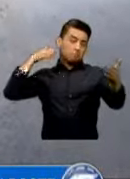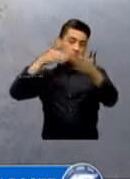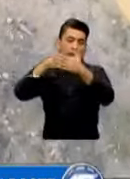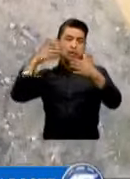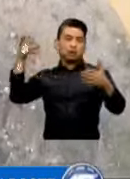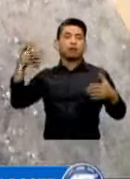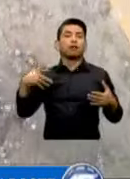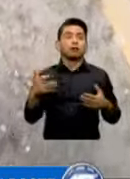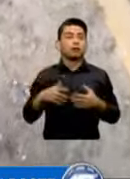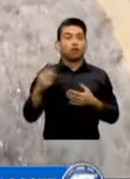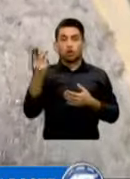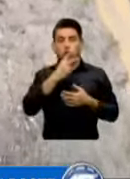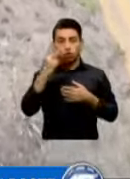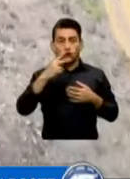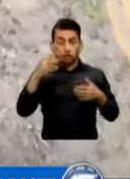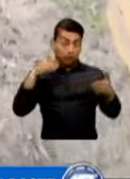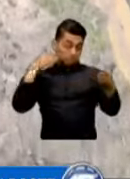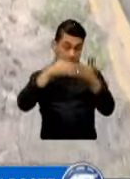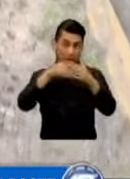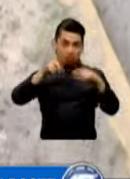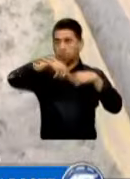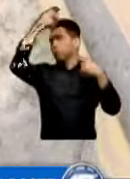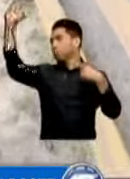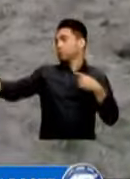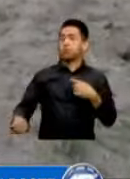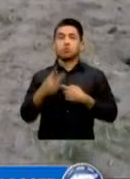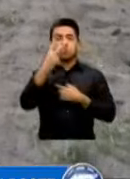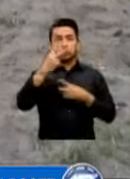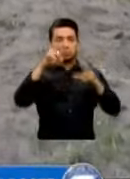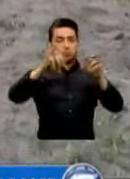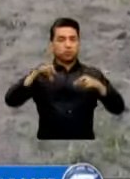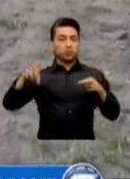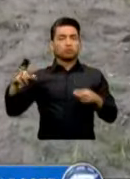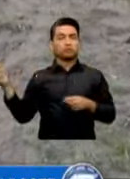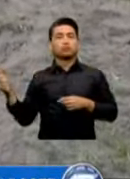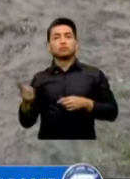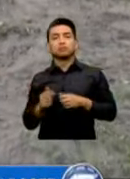Salieron Expulsados Y El Conductor Murió En El Lugar Su Acompañante Salió Con